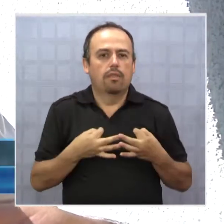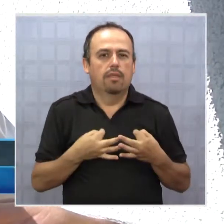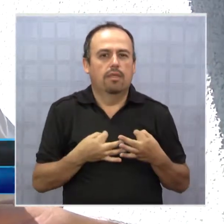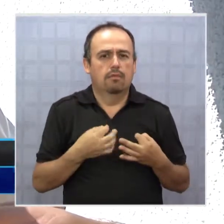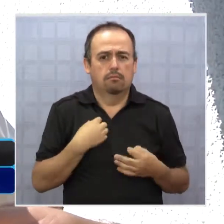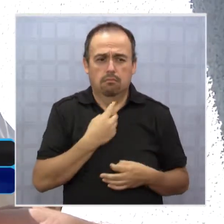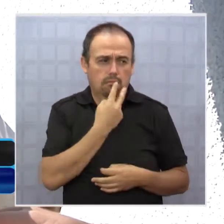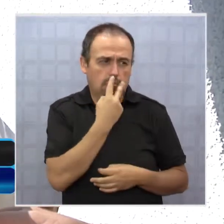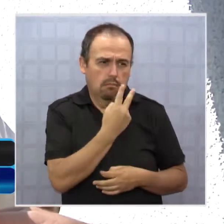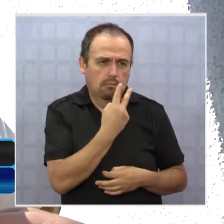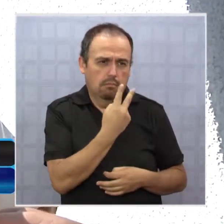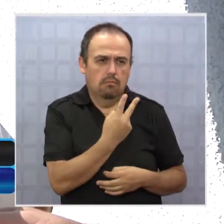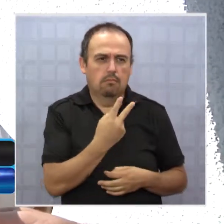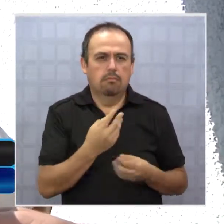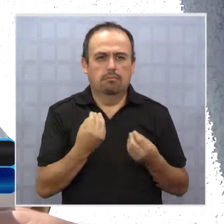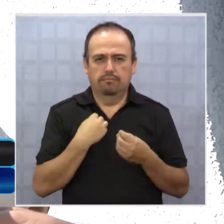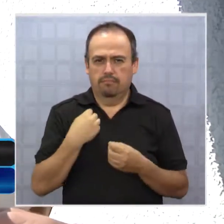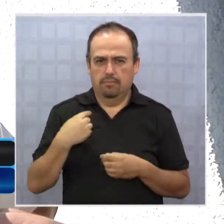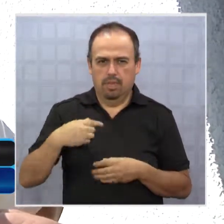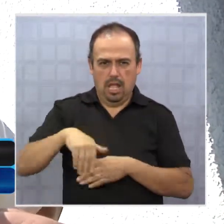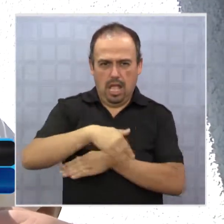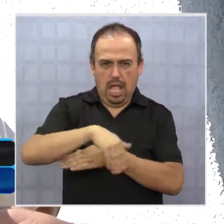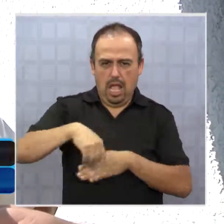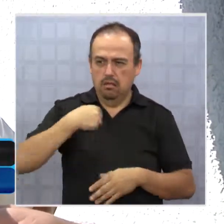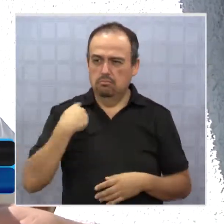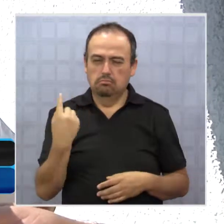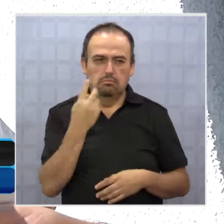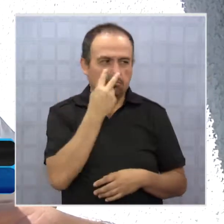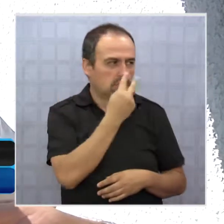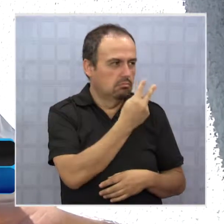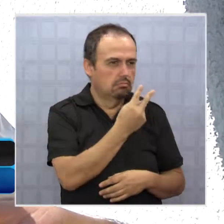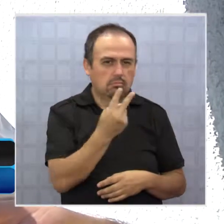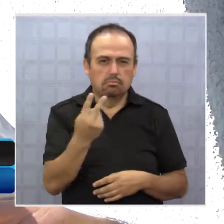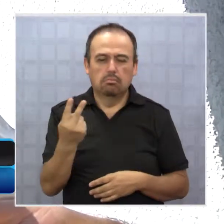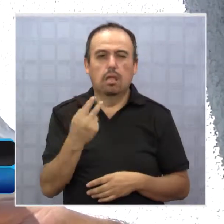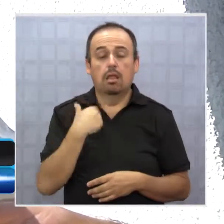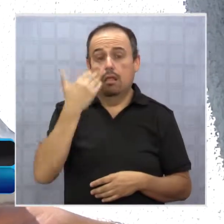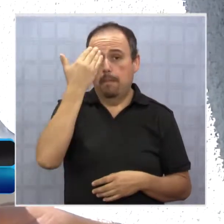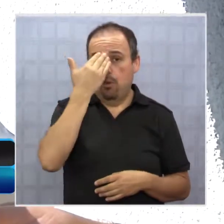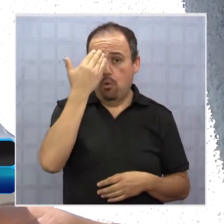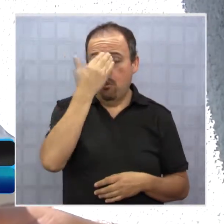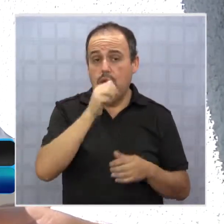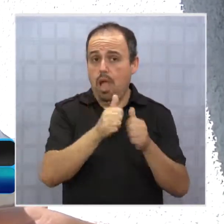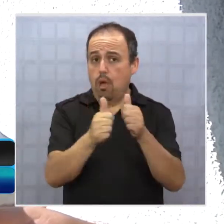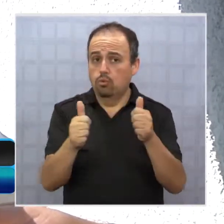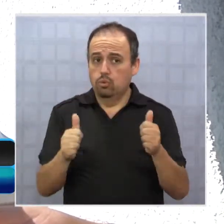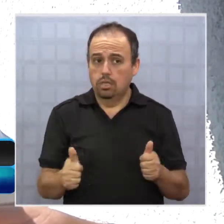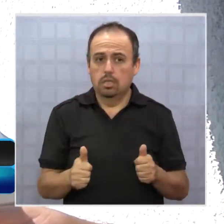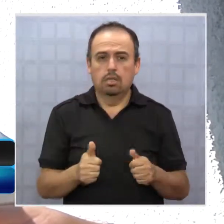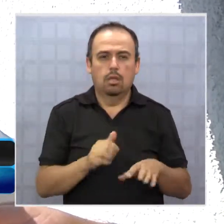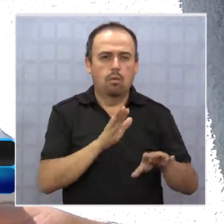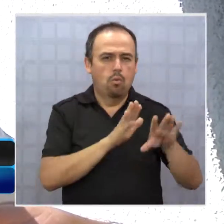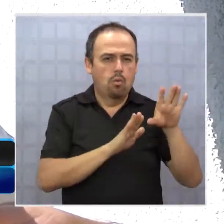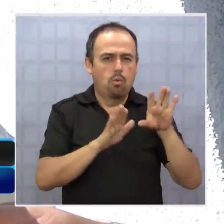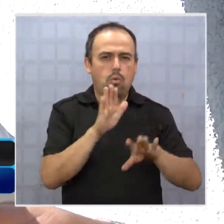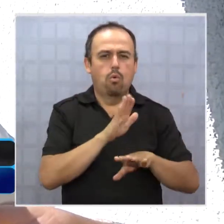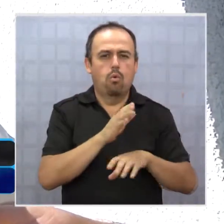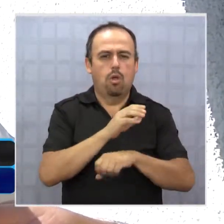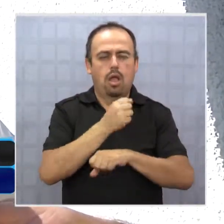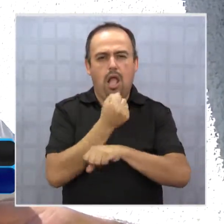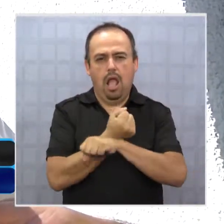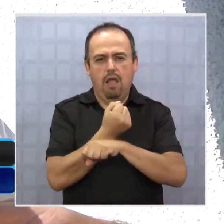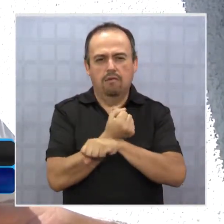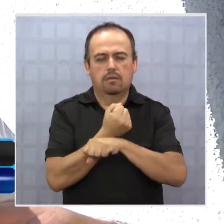Aun cuando yo he visto, por lo que recorro la ciudad, que hay una preocupación de las autoridades por hablar de fuerza